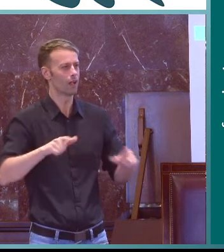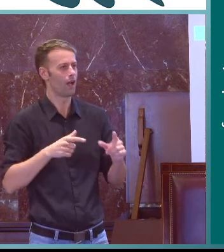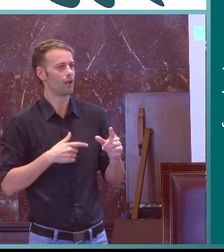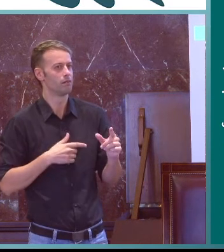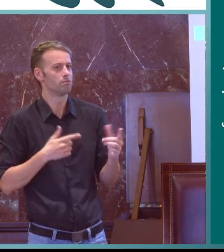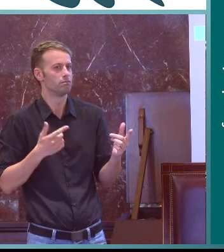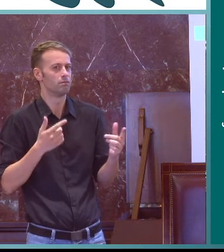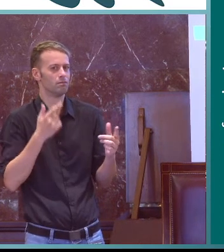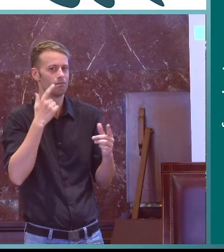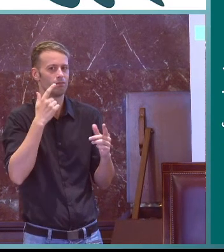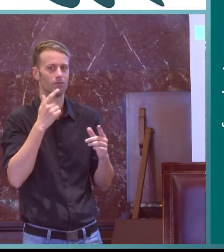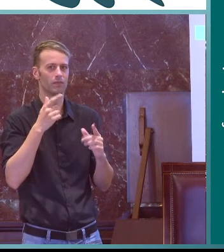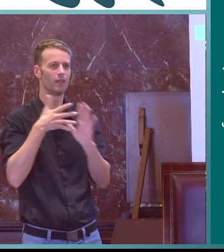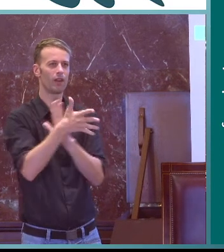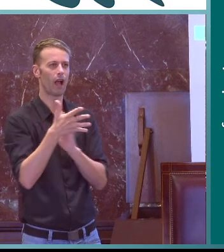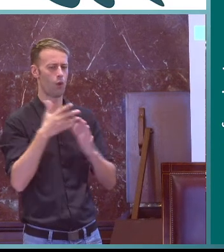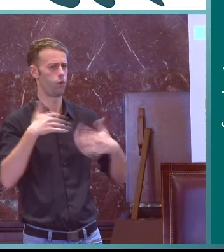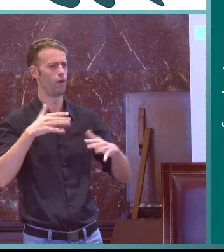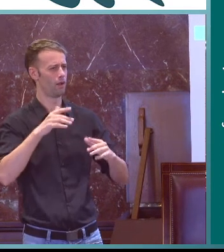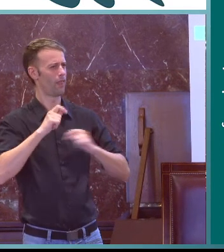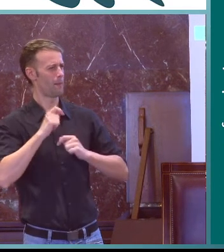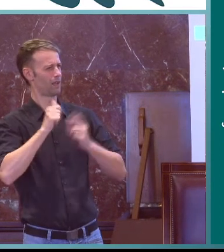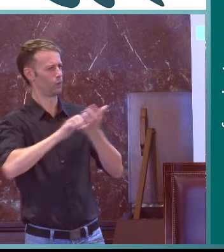la realidad es que la diversidad lingüística